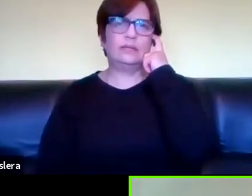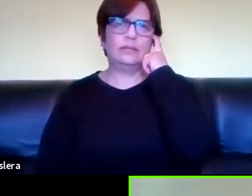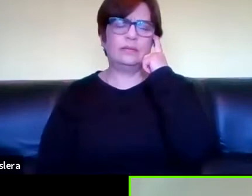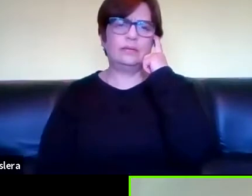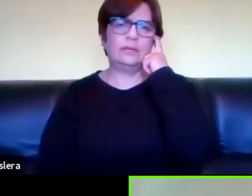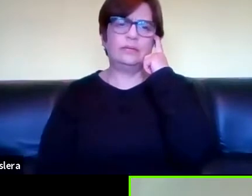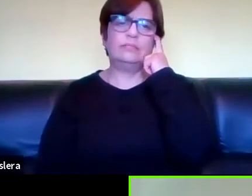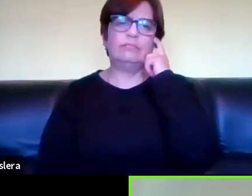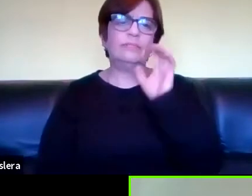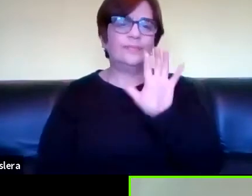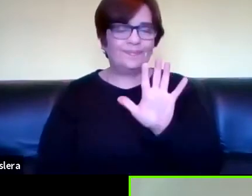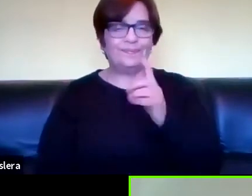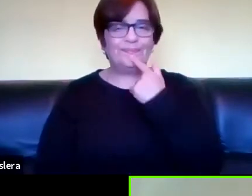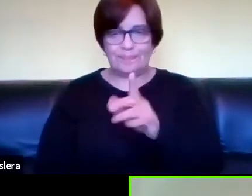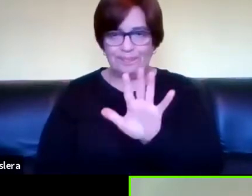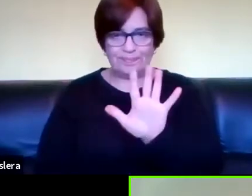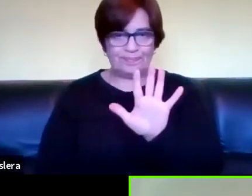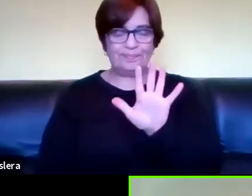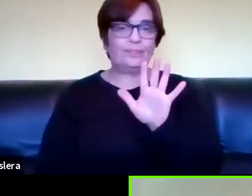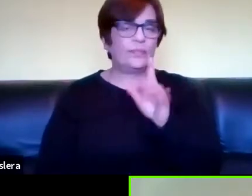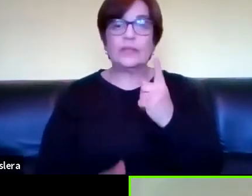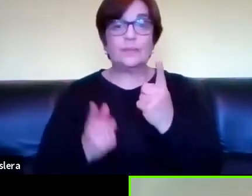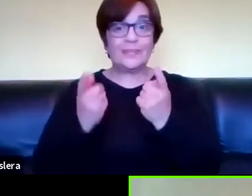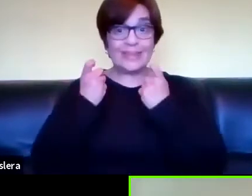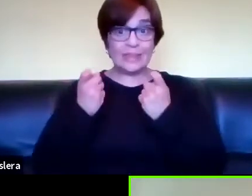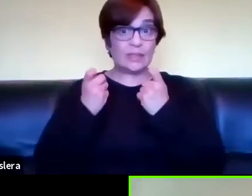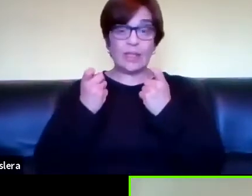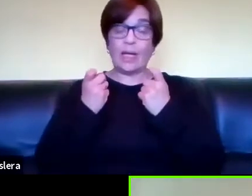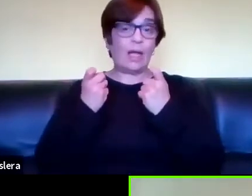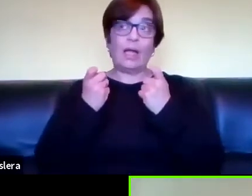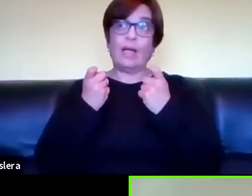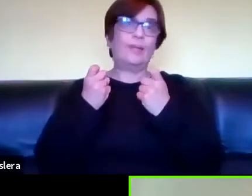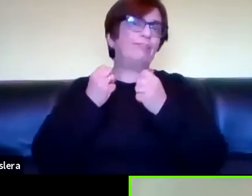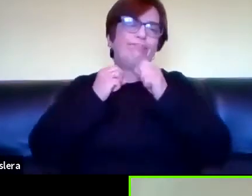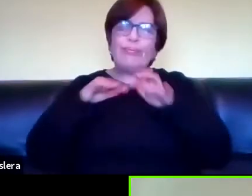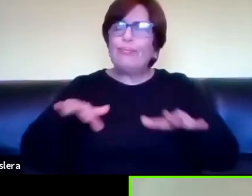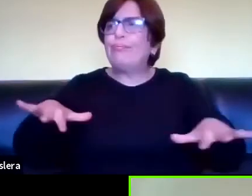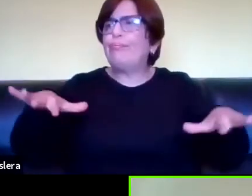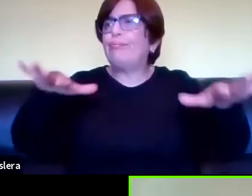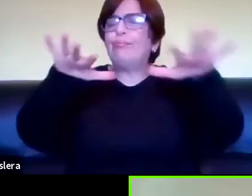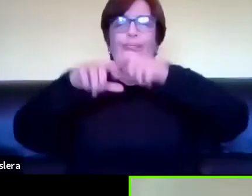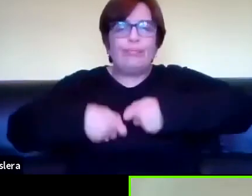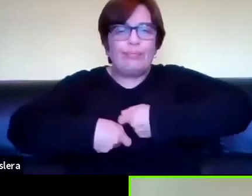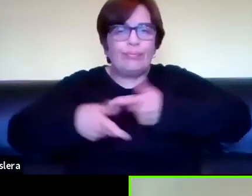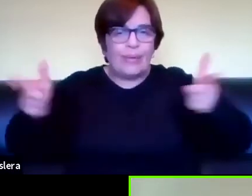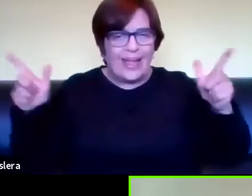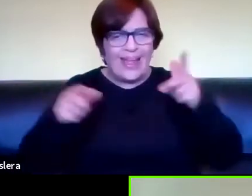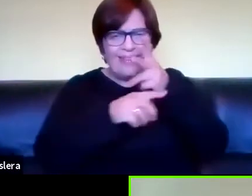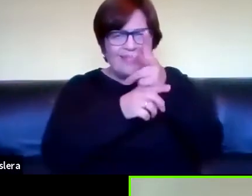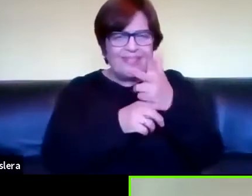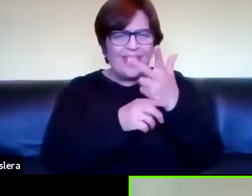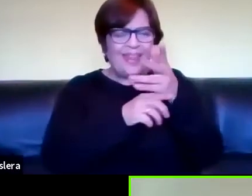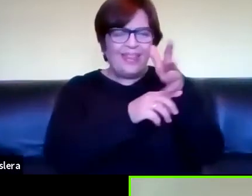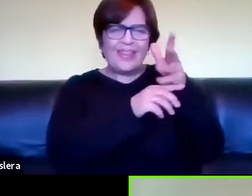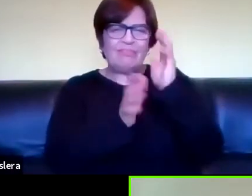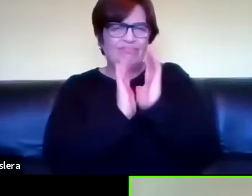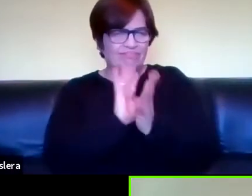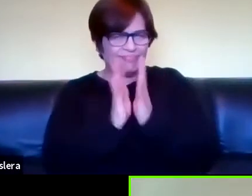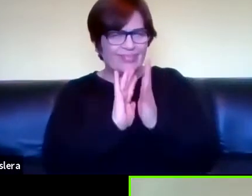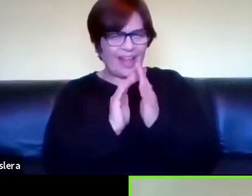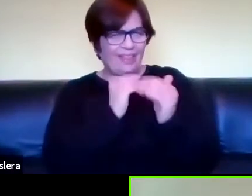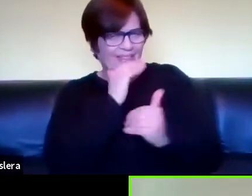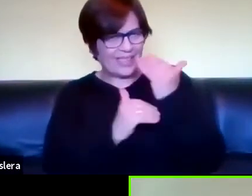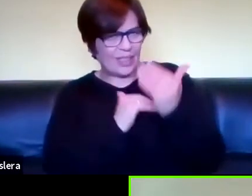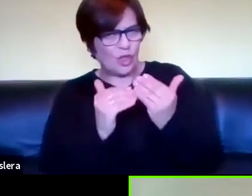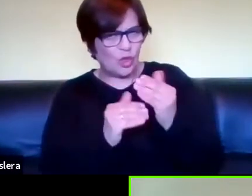bueno lo que yo decía es se necesitó la generalización entonces la pregunta es entonces la visograbaciones ¿pueden conformar cultura letrada?